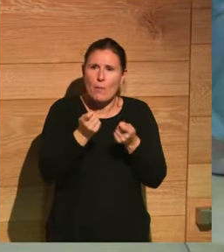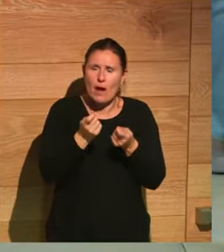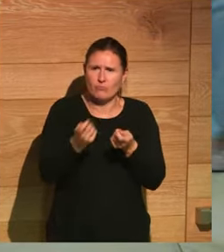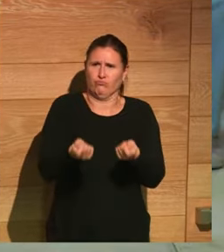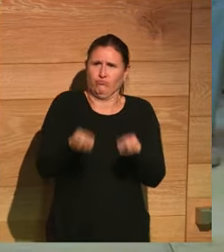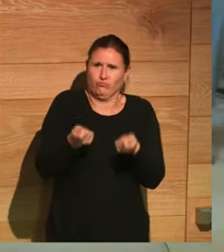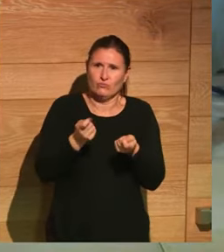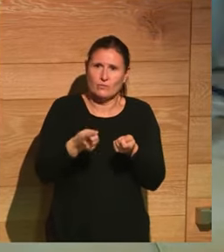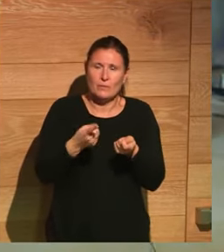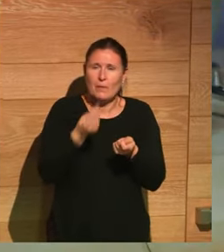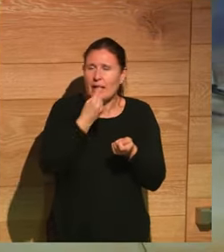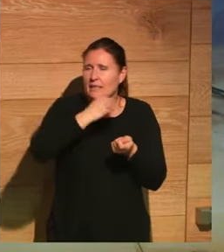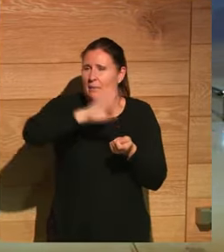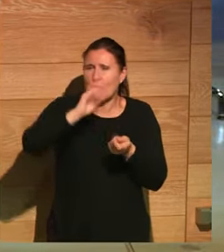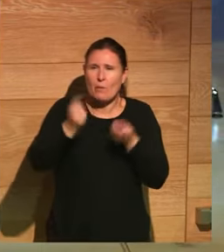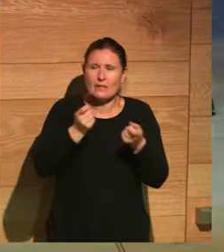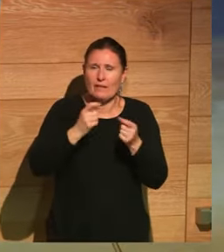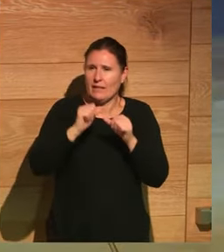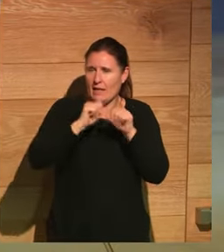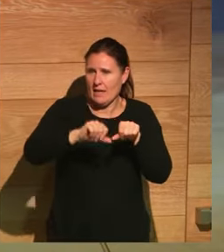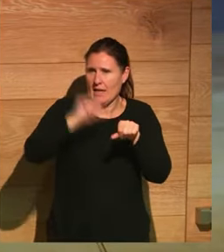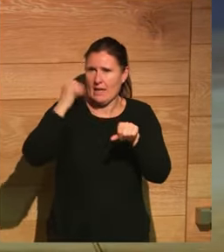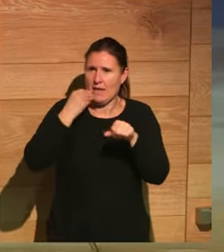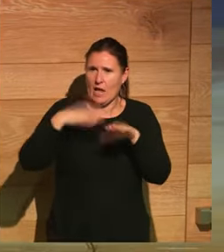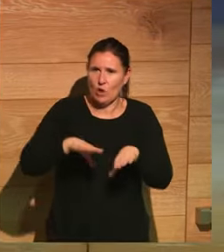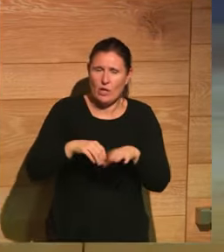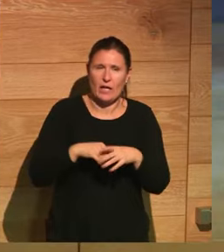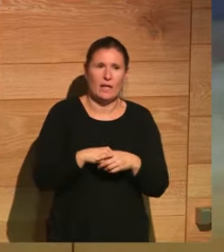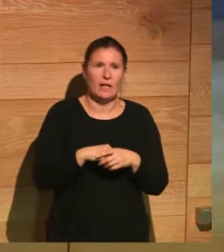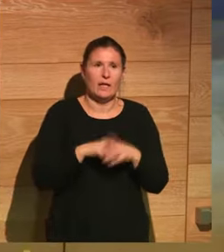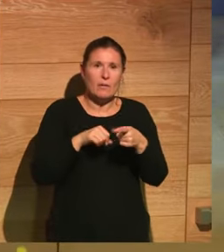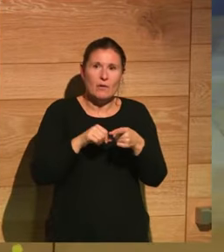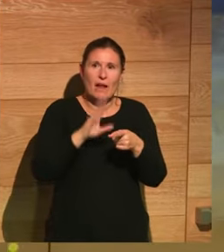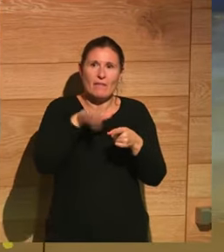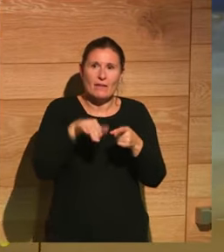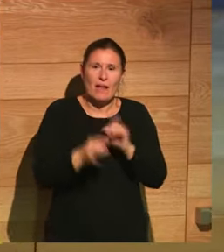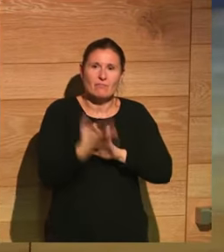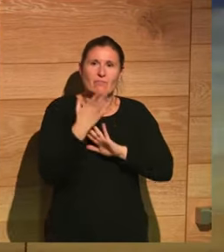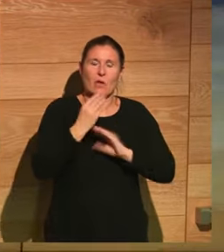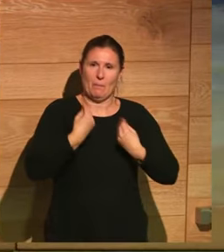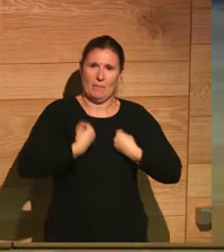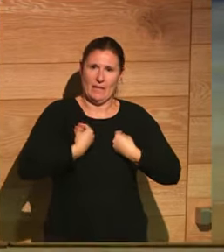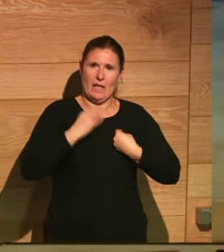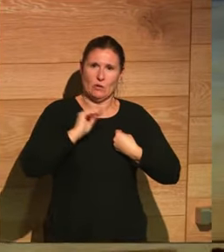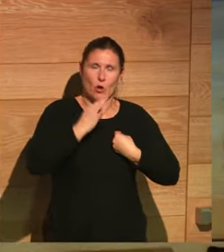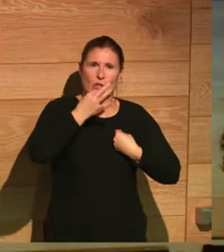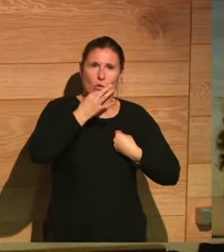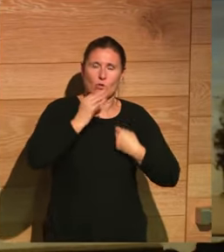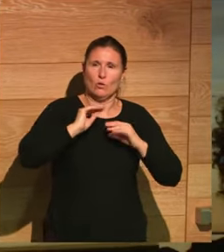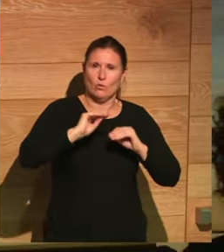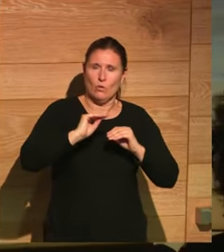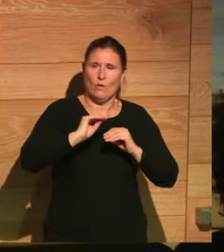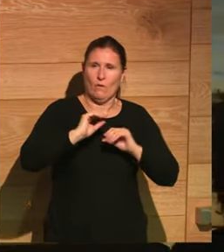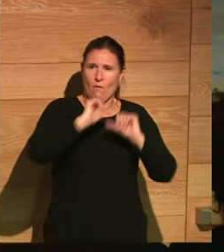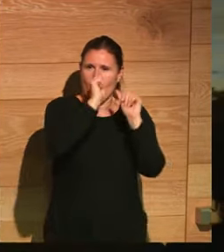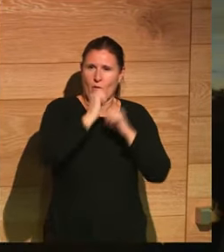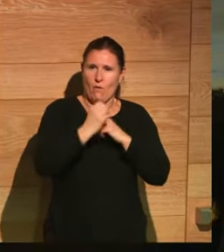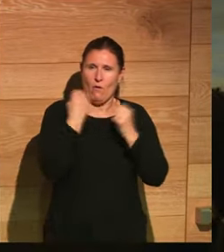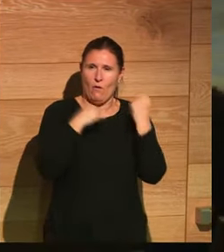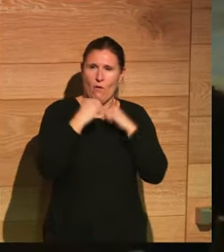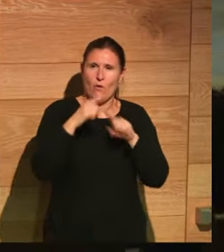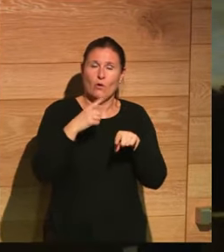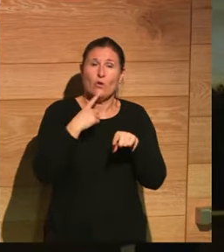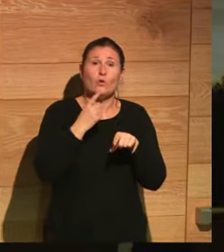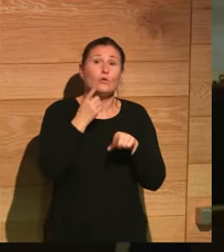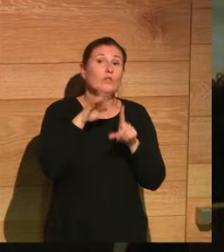lo ha hecho en la historia. Para mí es el mayor propagandista de toda la historia, el emperador Augusto, porque es capaz de generar su propia vida y su propio discurso a través de hechos